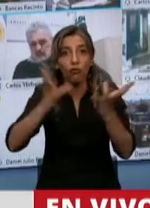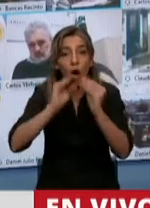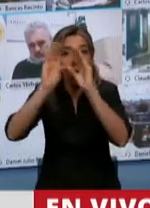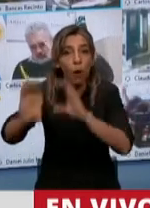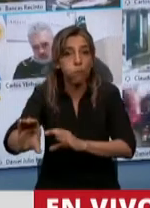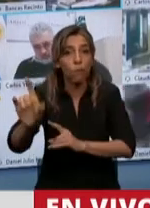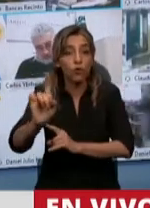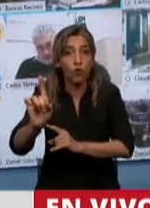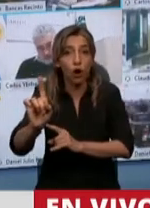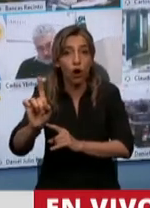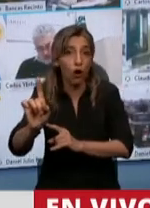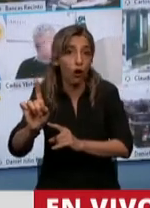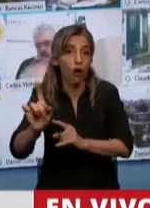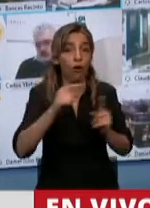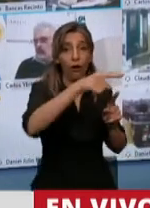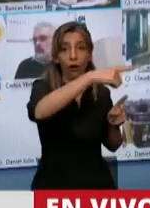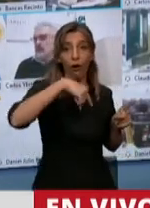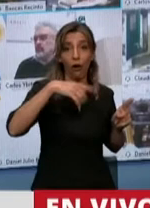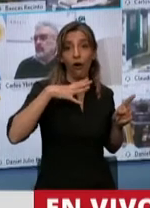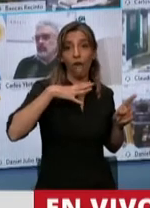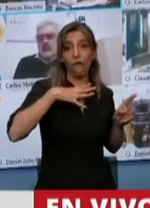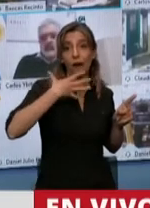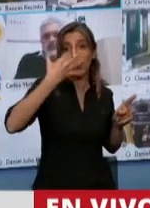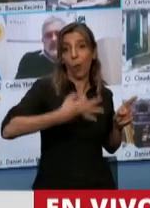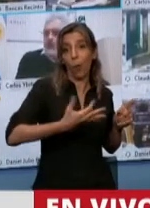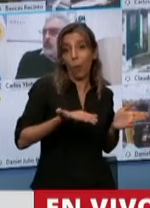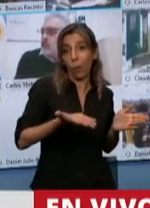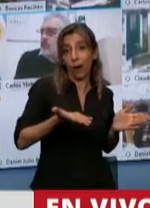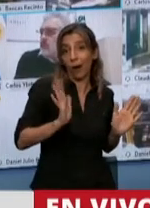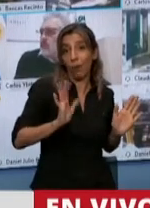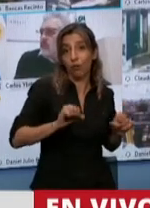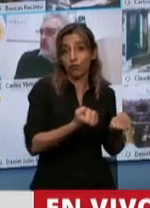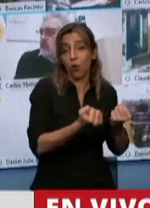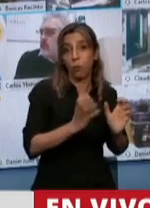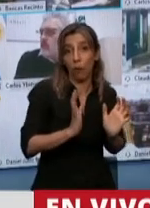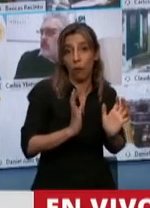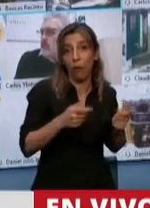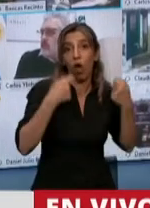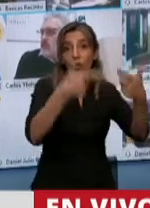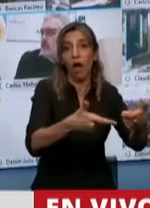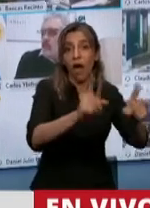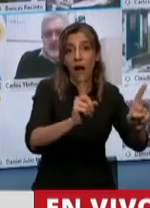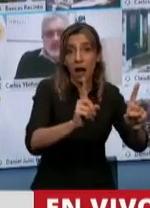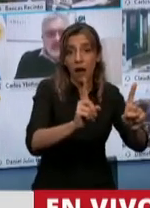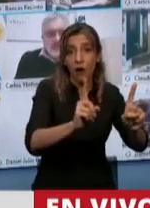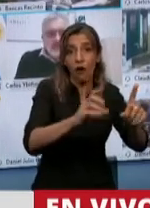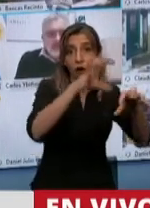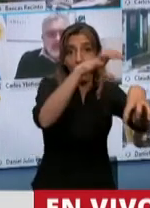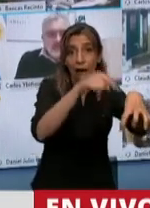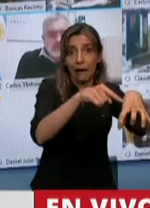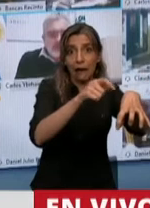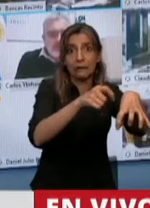proveedores que no cumplieron con el servicio. Es grave, porque no es solamente... ¿Saben de quién estoy hablando? No de las agencias de viaje,